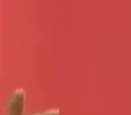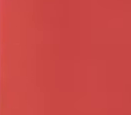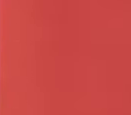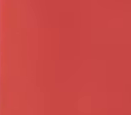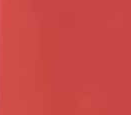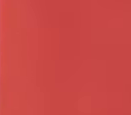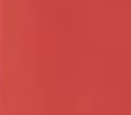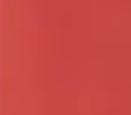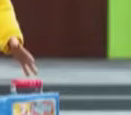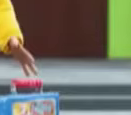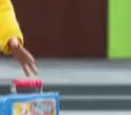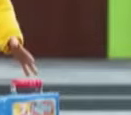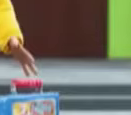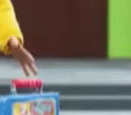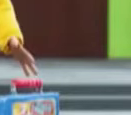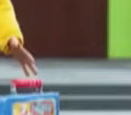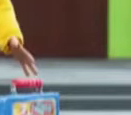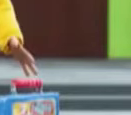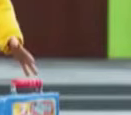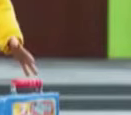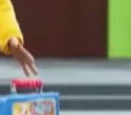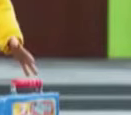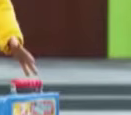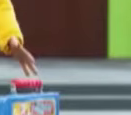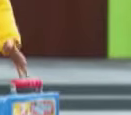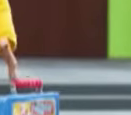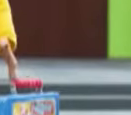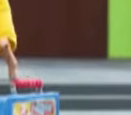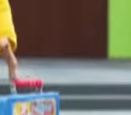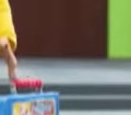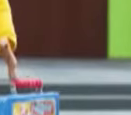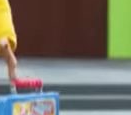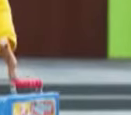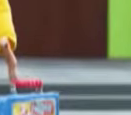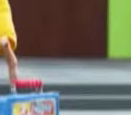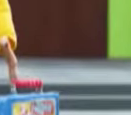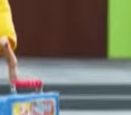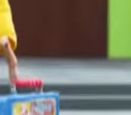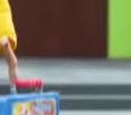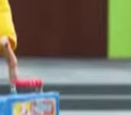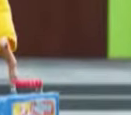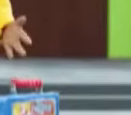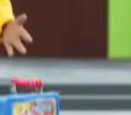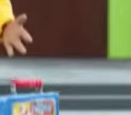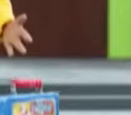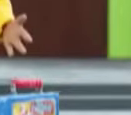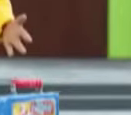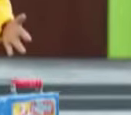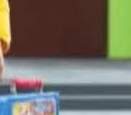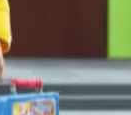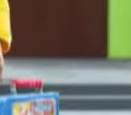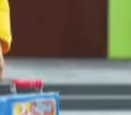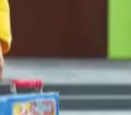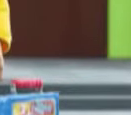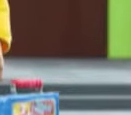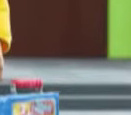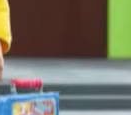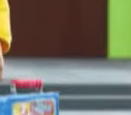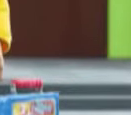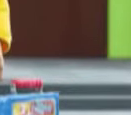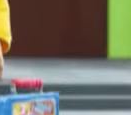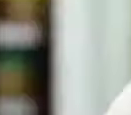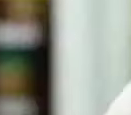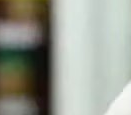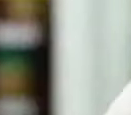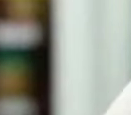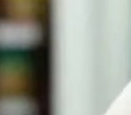¡ay, no sé! Eso no es verdad. Pero para mí es lo que pasó y me lo tengo que creer para que me lo